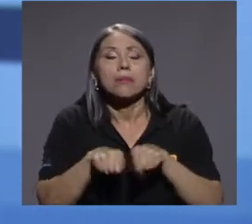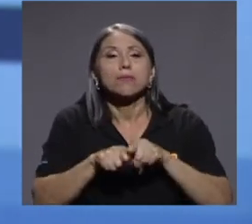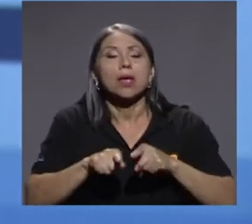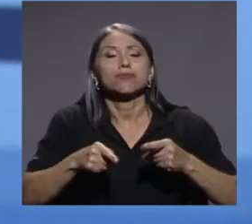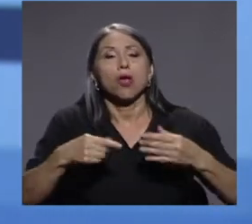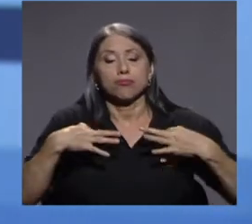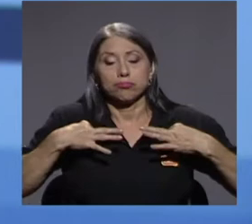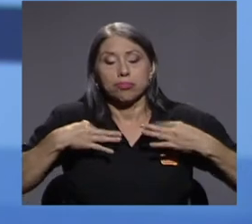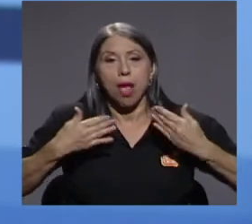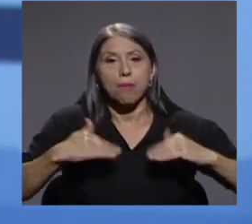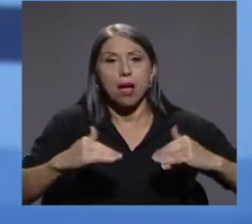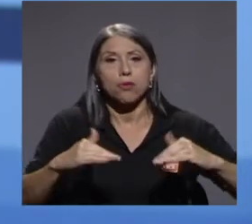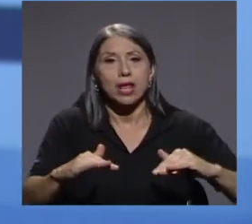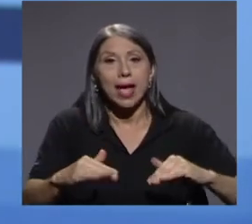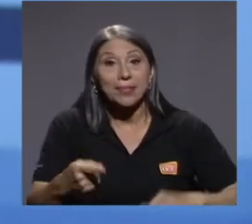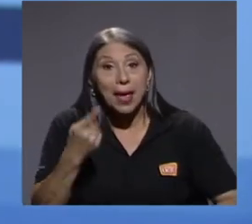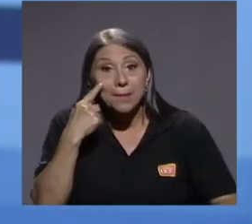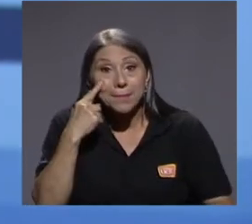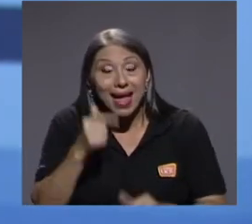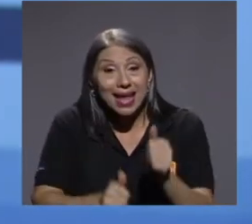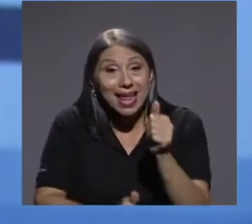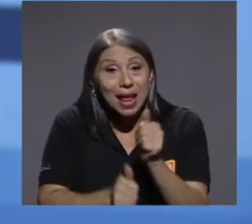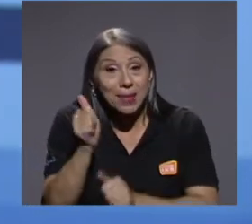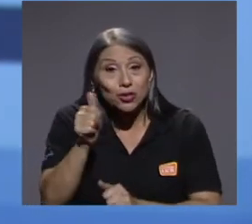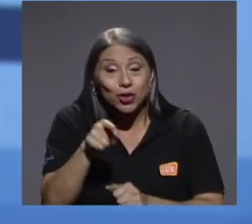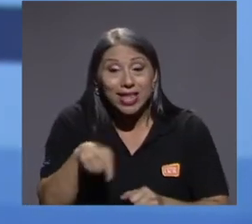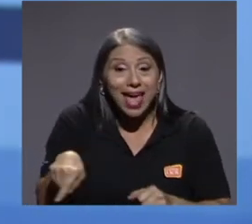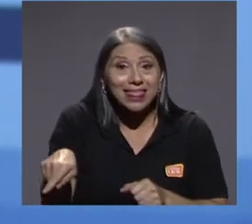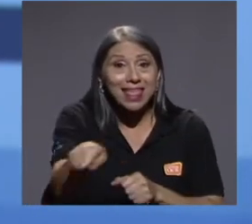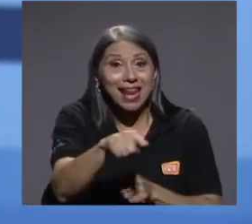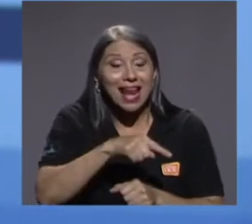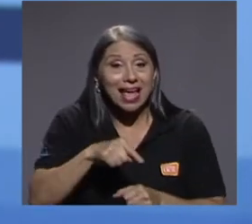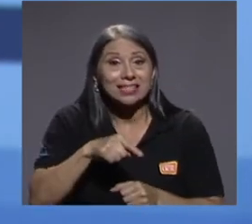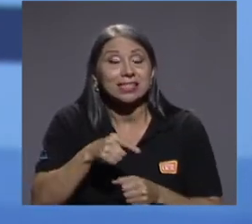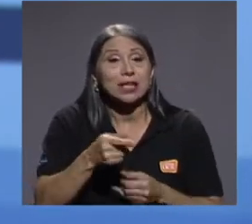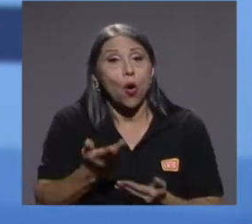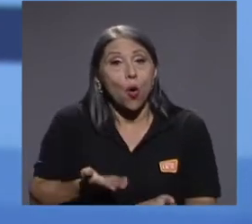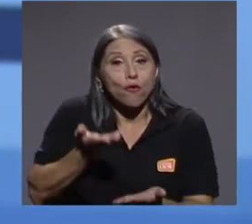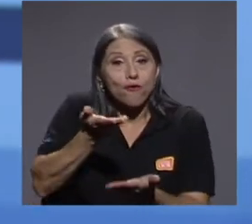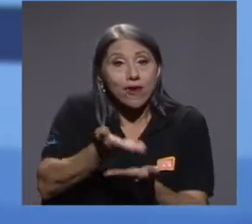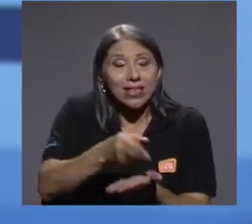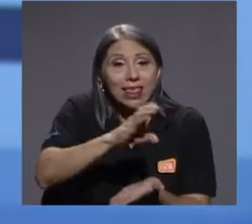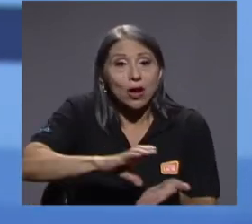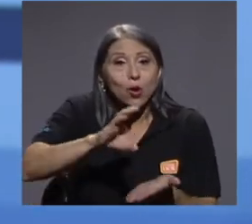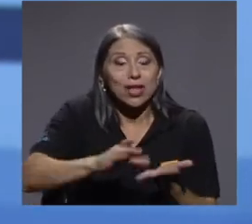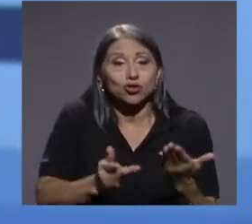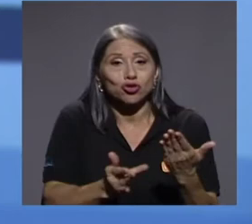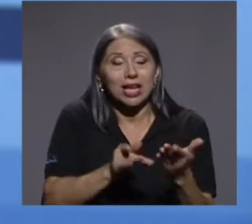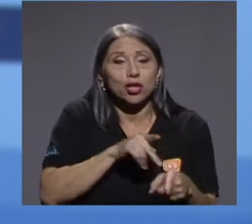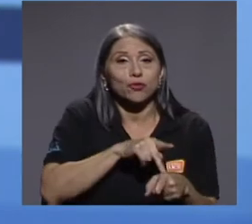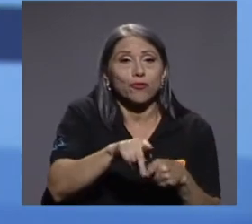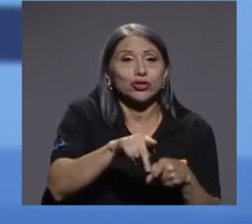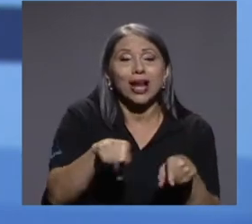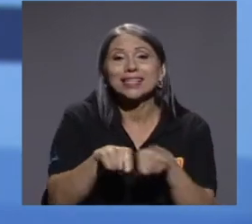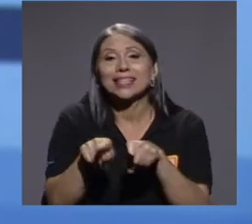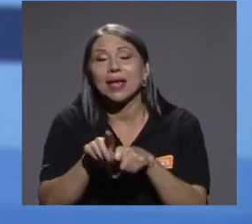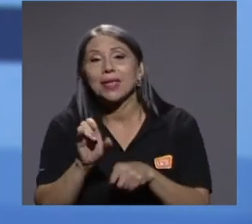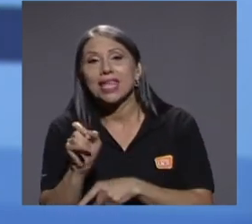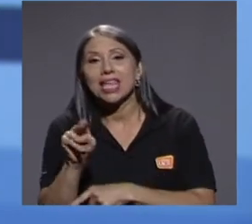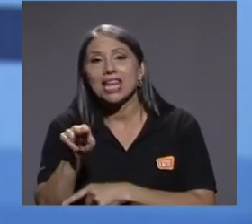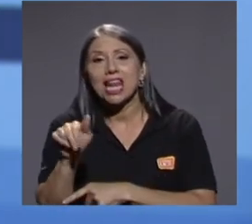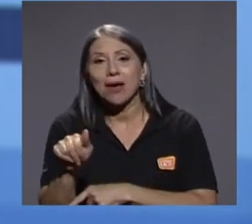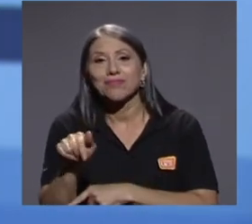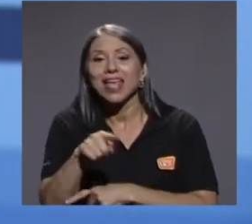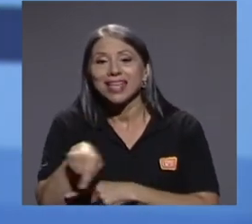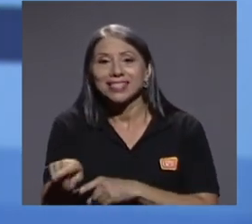de las vocaciones que tenemos en la oferta de los colegios técnicos profesionales y del INAH estarían cayendo en esta categoría.